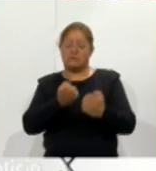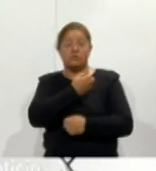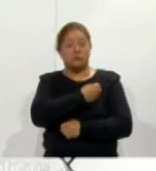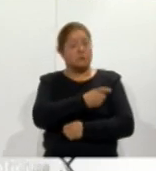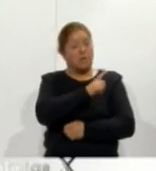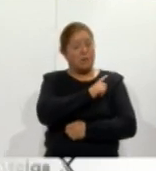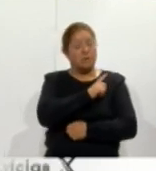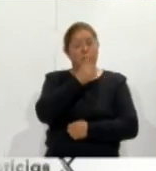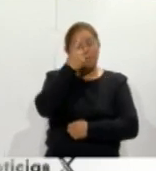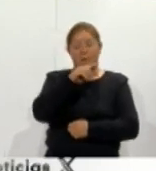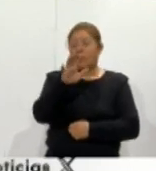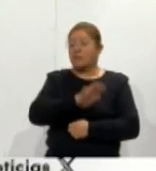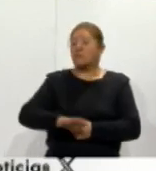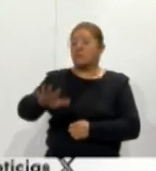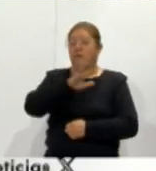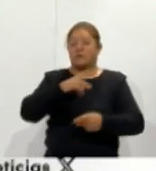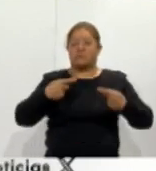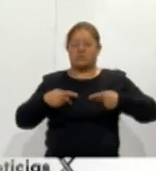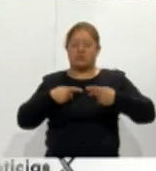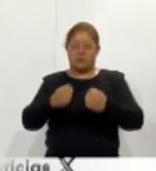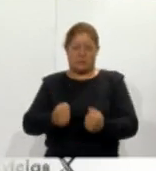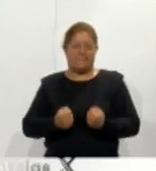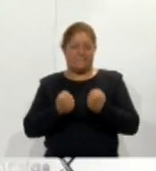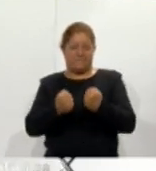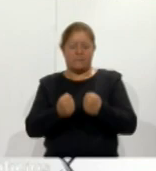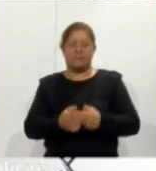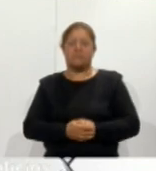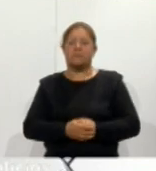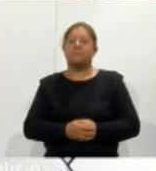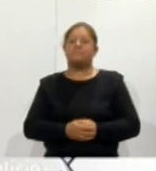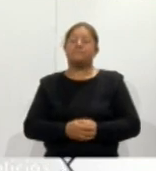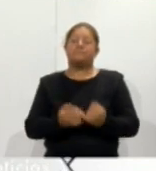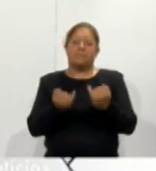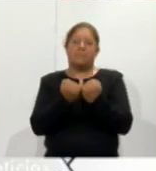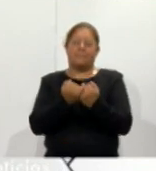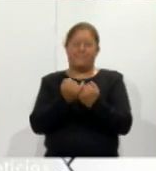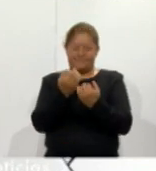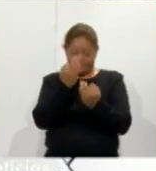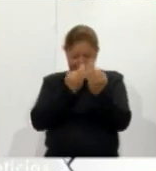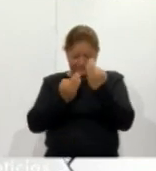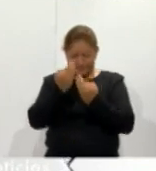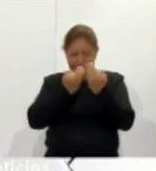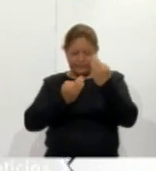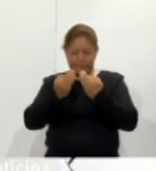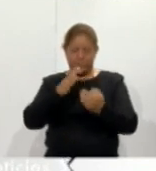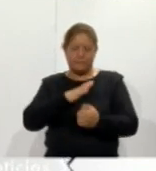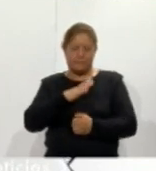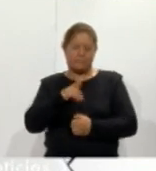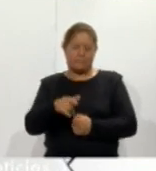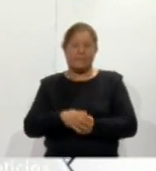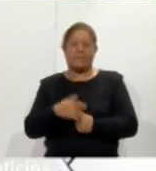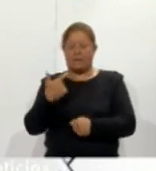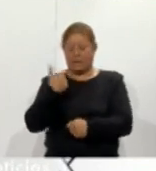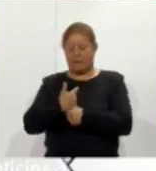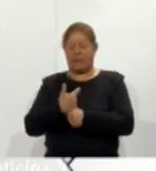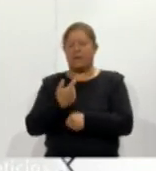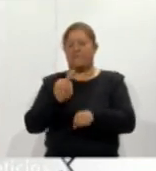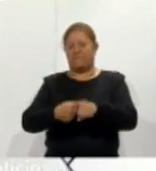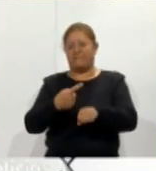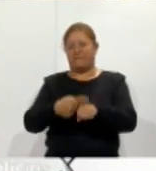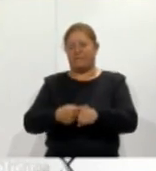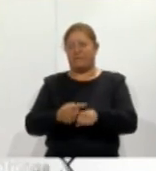a los pacientes fuertes y aparte de los chequeos que normalmente deben de hacerse para detectar enfermedades tempranamente